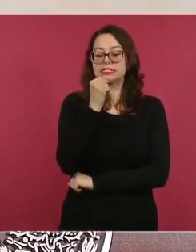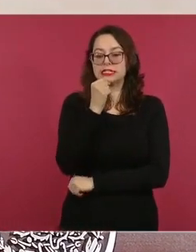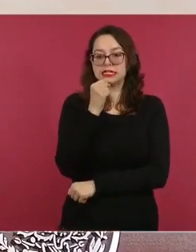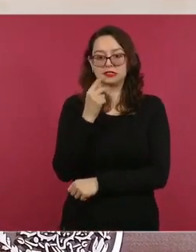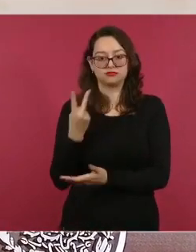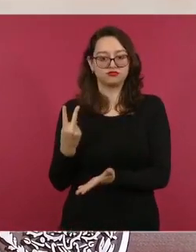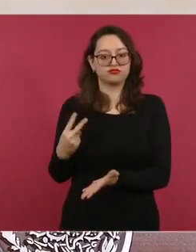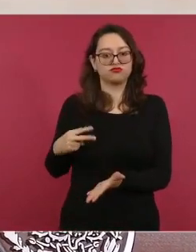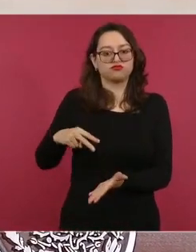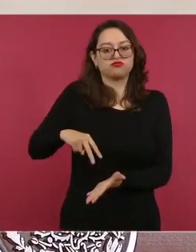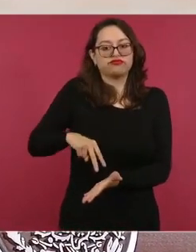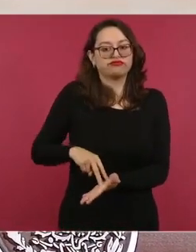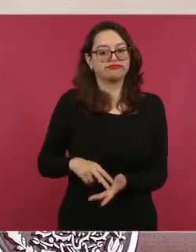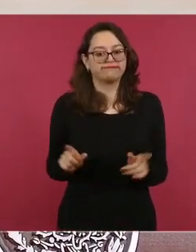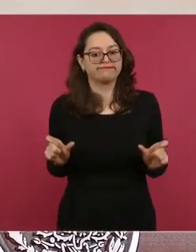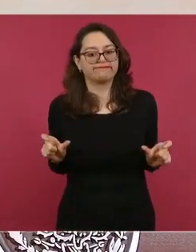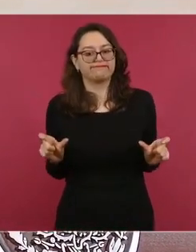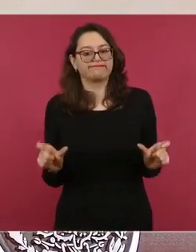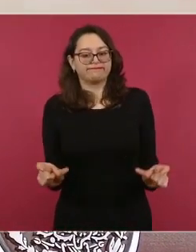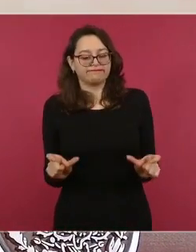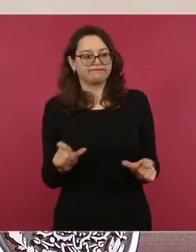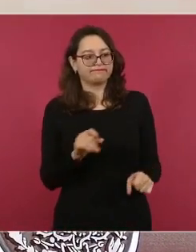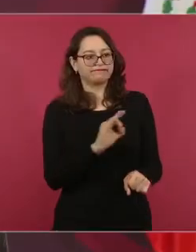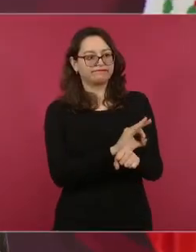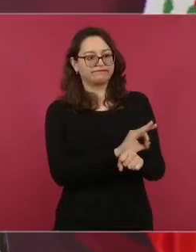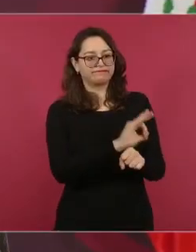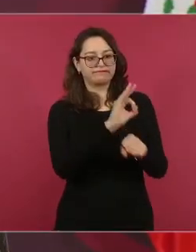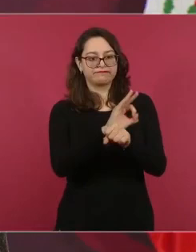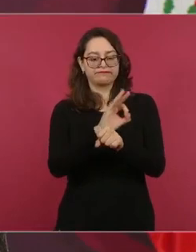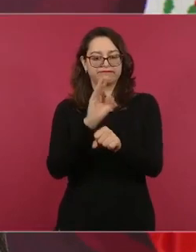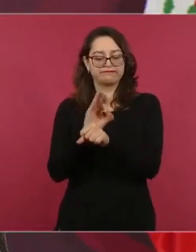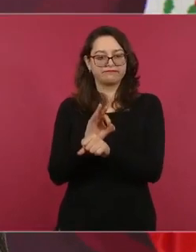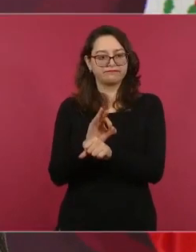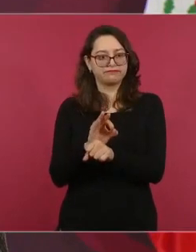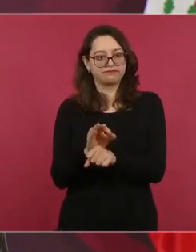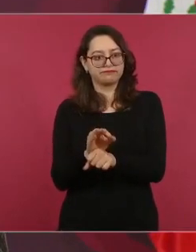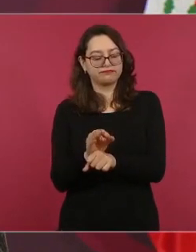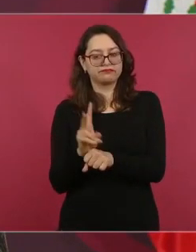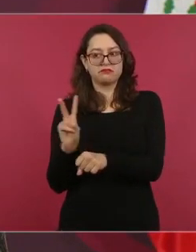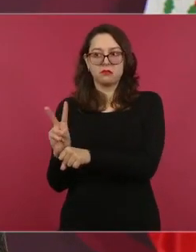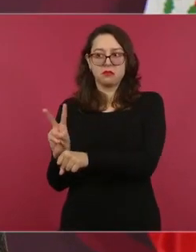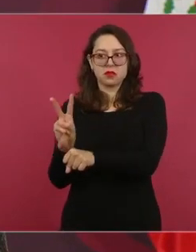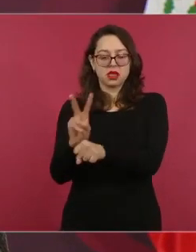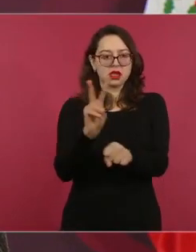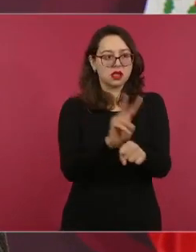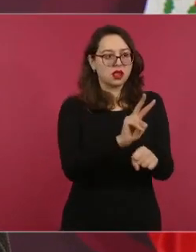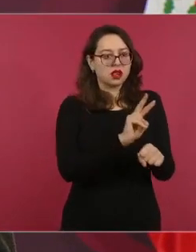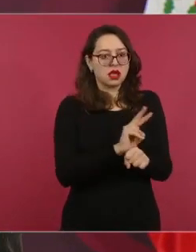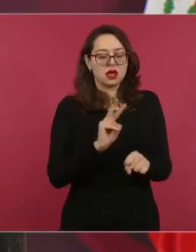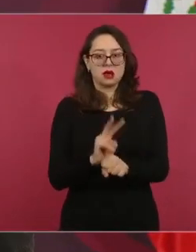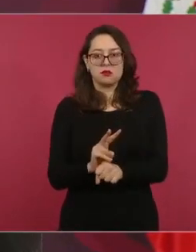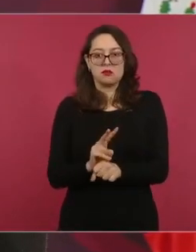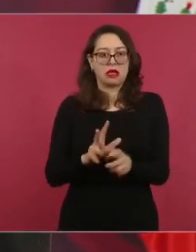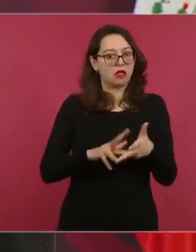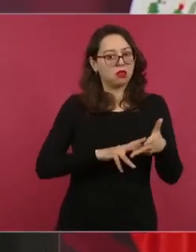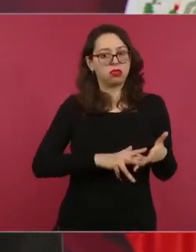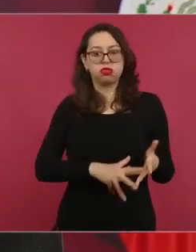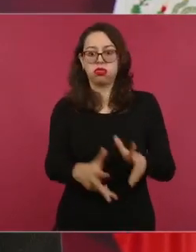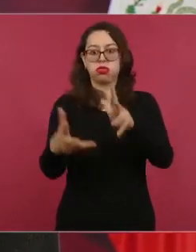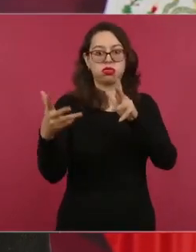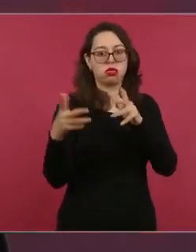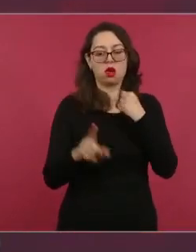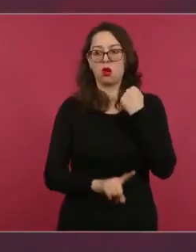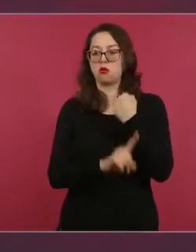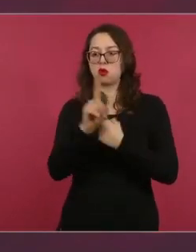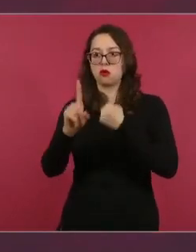para garantizar la paz y la tranquilidad de todos los ciudadanos y evitar el robo